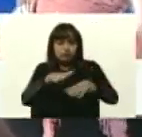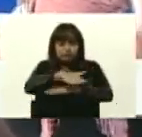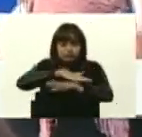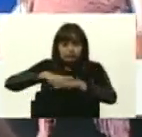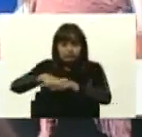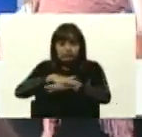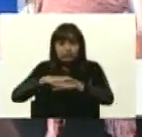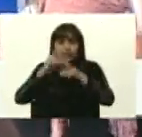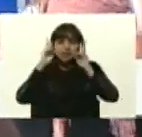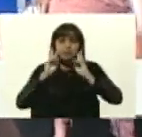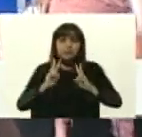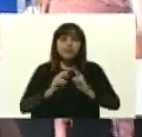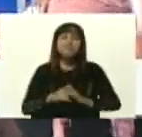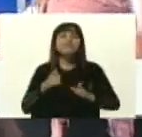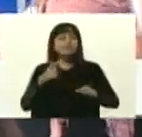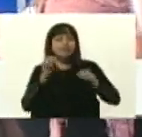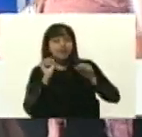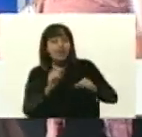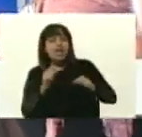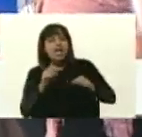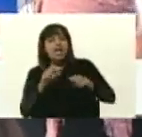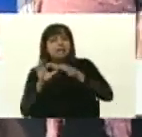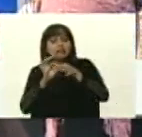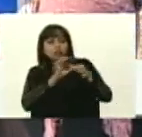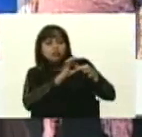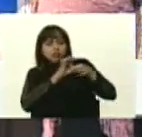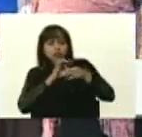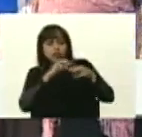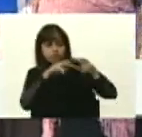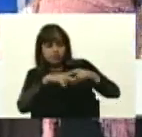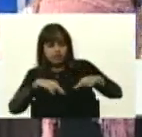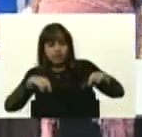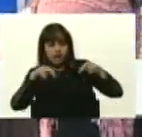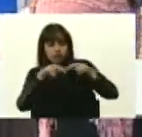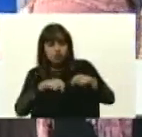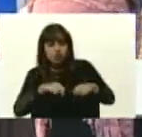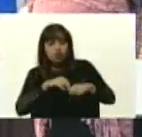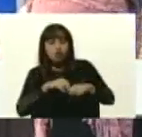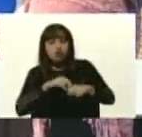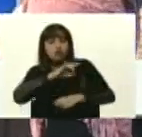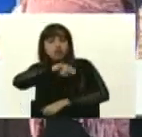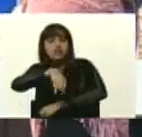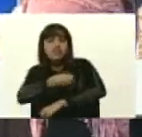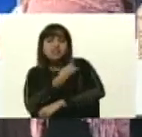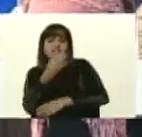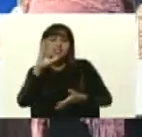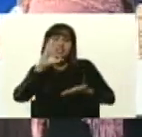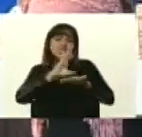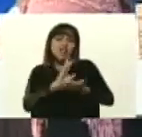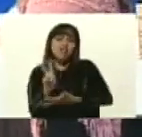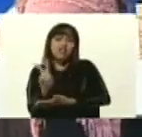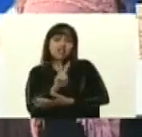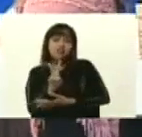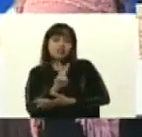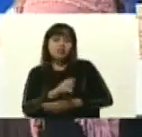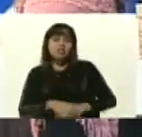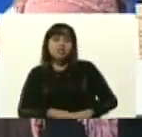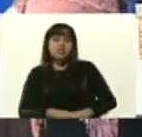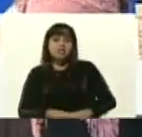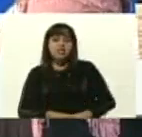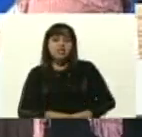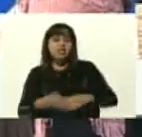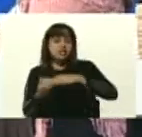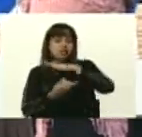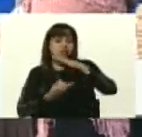de los investigadores de la Universidad Central de Venezuela, del Instituto